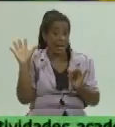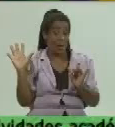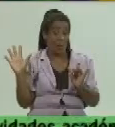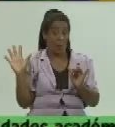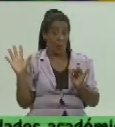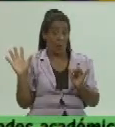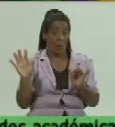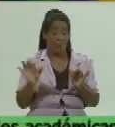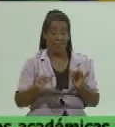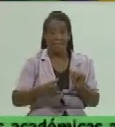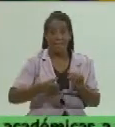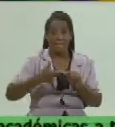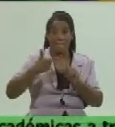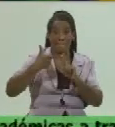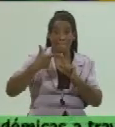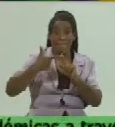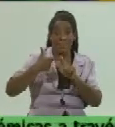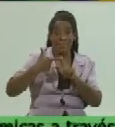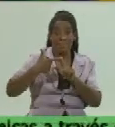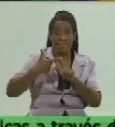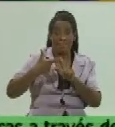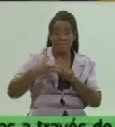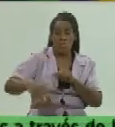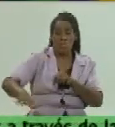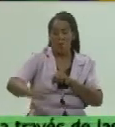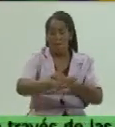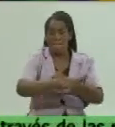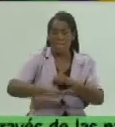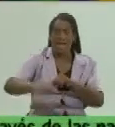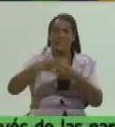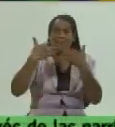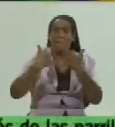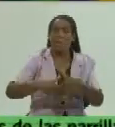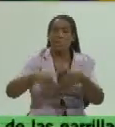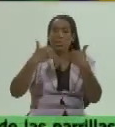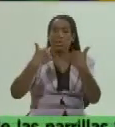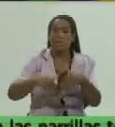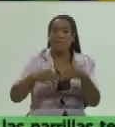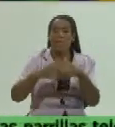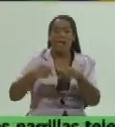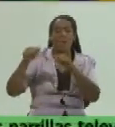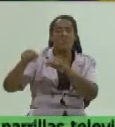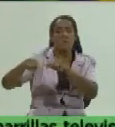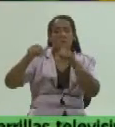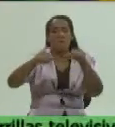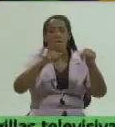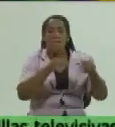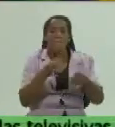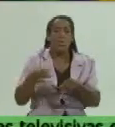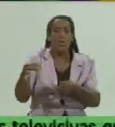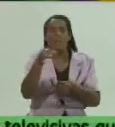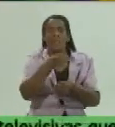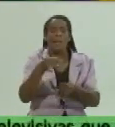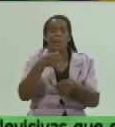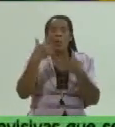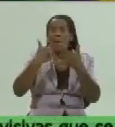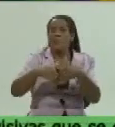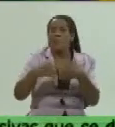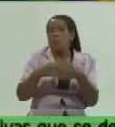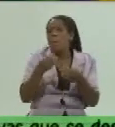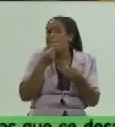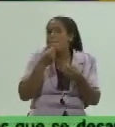vicepresidente tener una base productiva que se materializa allí en el municipio fuerte una producción que nos permita